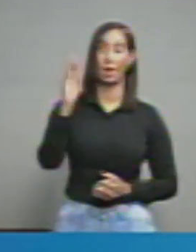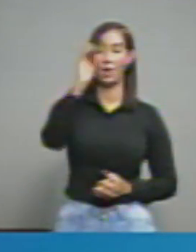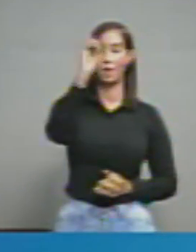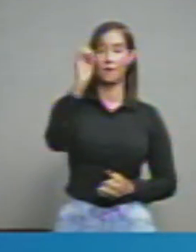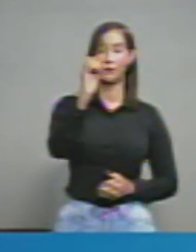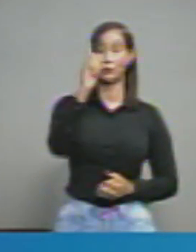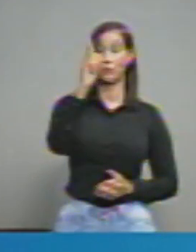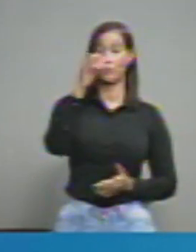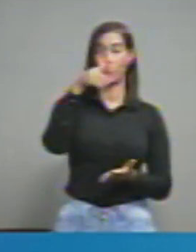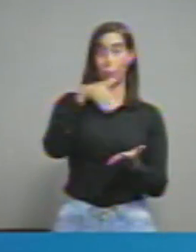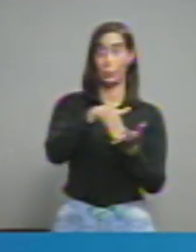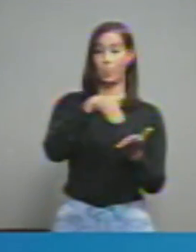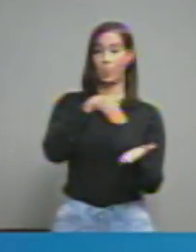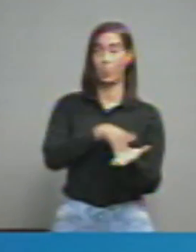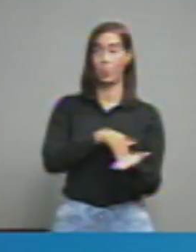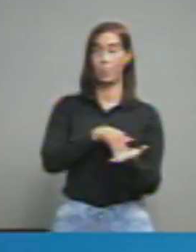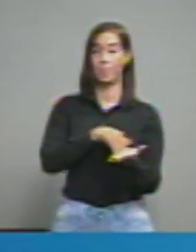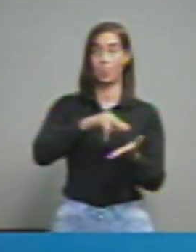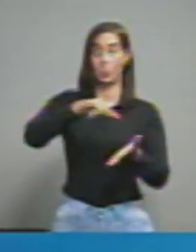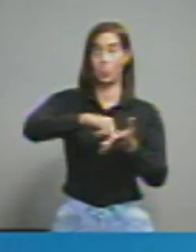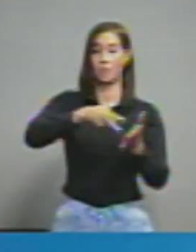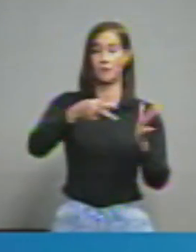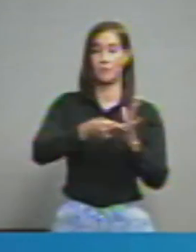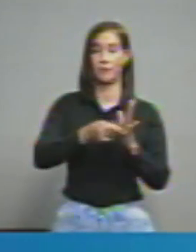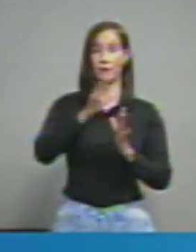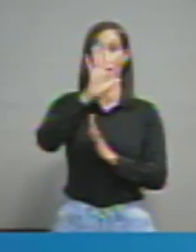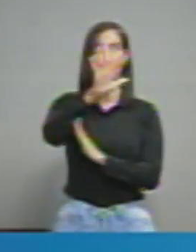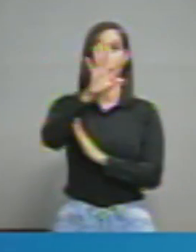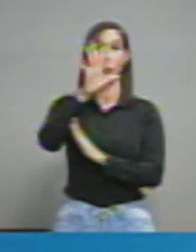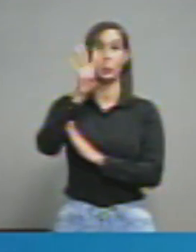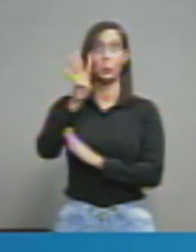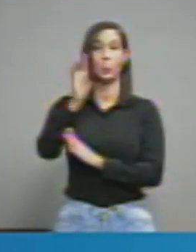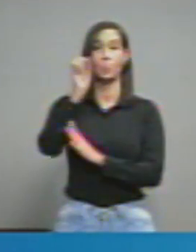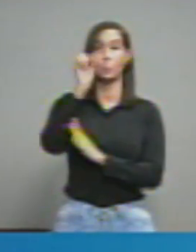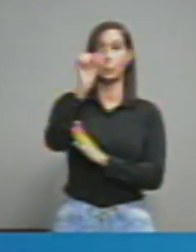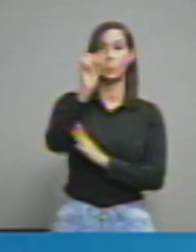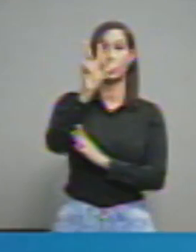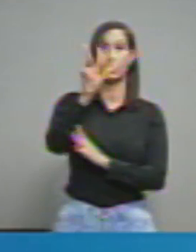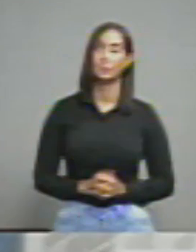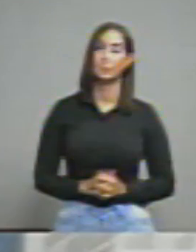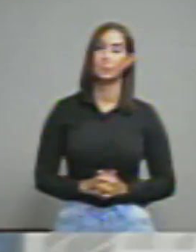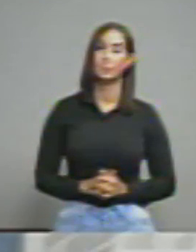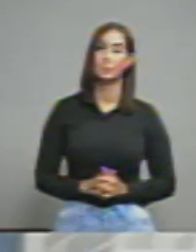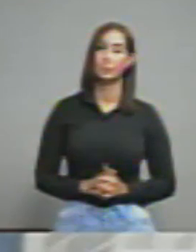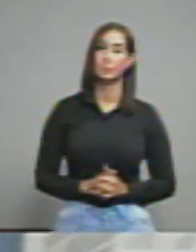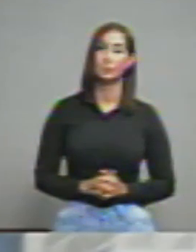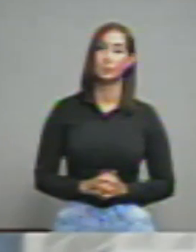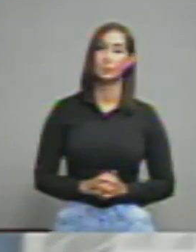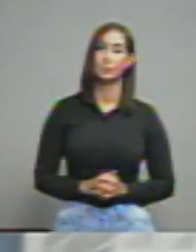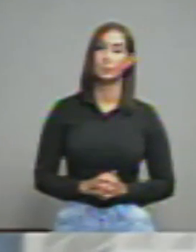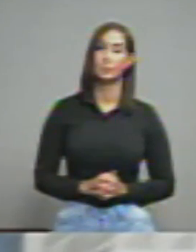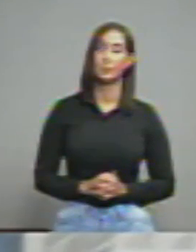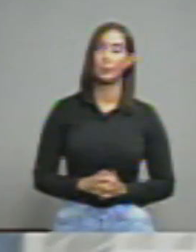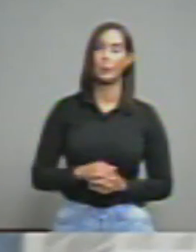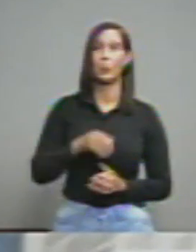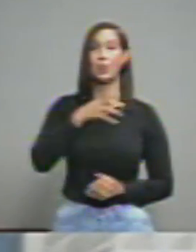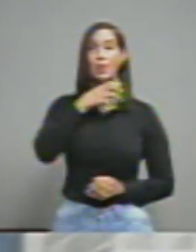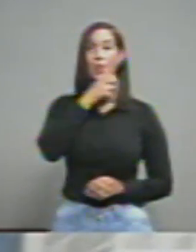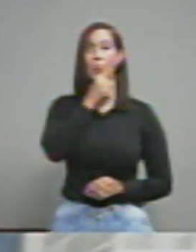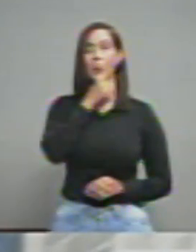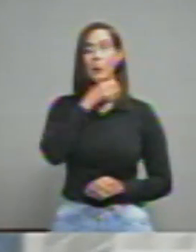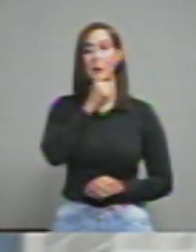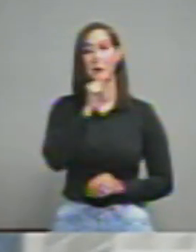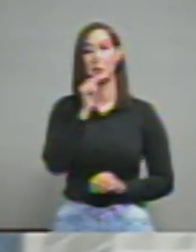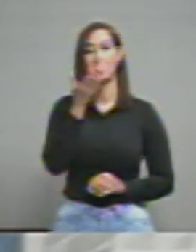de letalidad es de 54 punto 36 la mediana de edad del total de